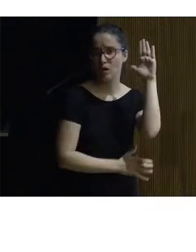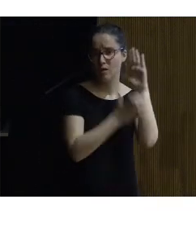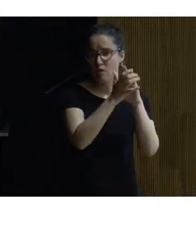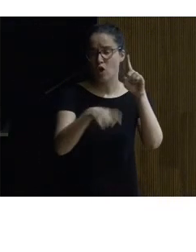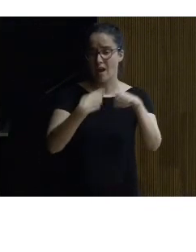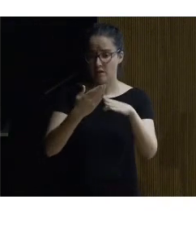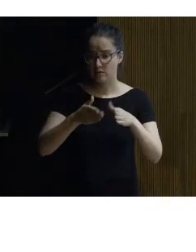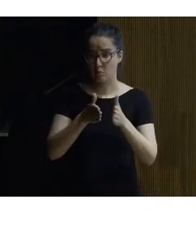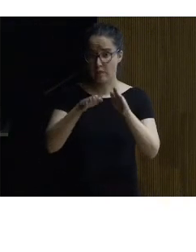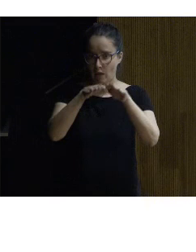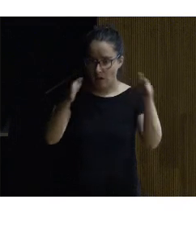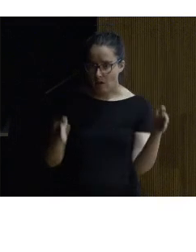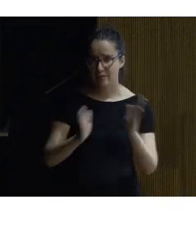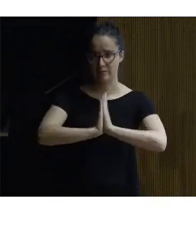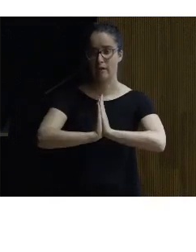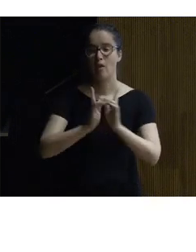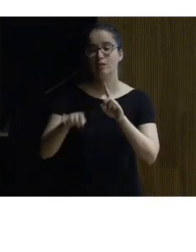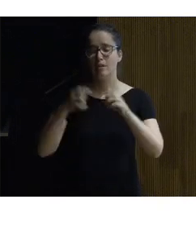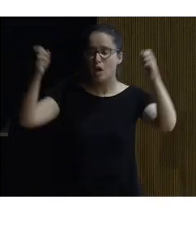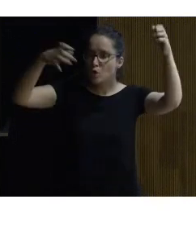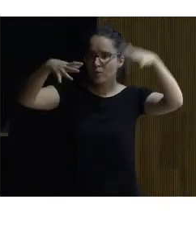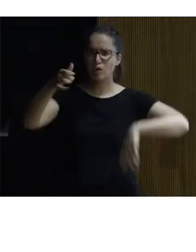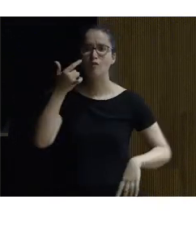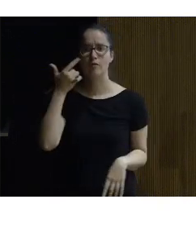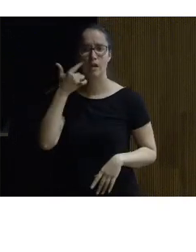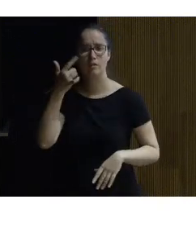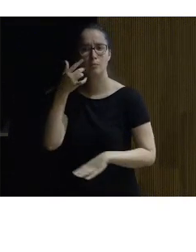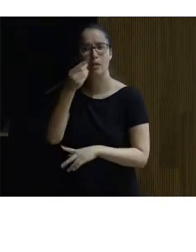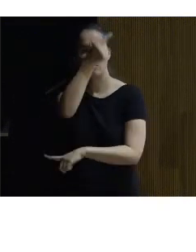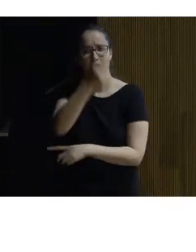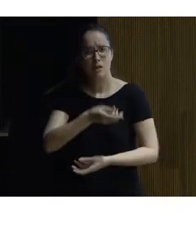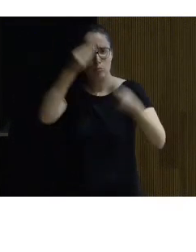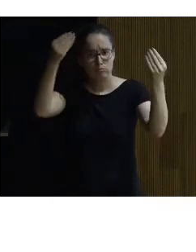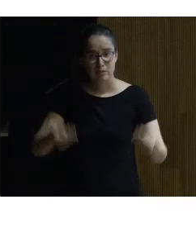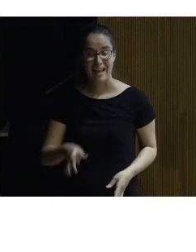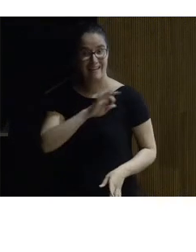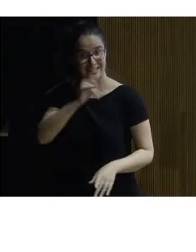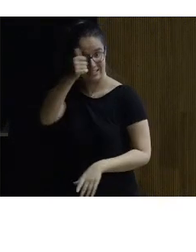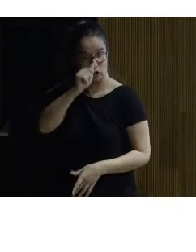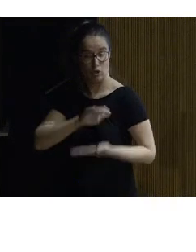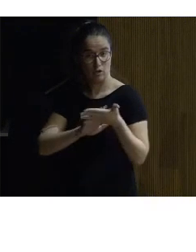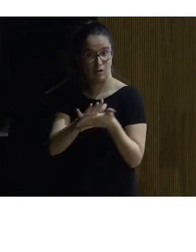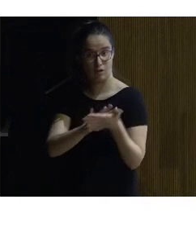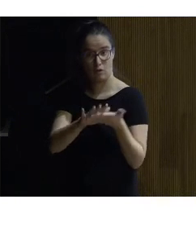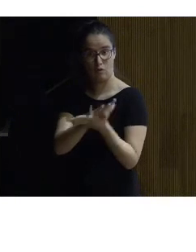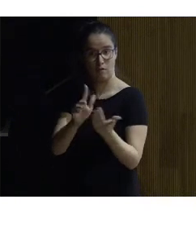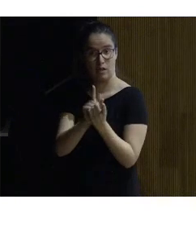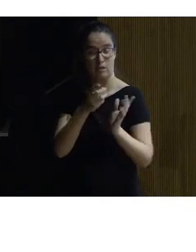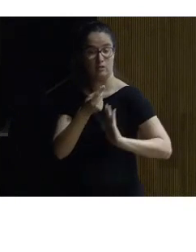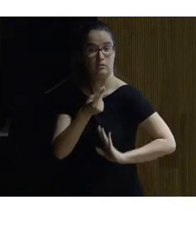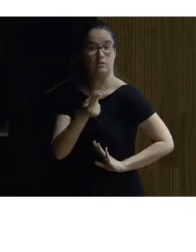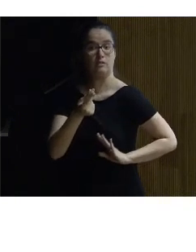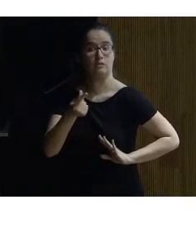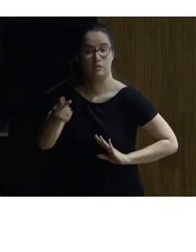altar esta iluminación fíjese que pieza tan bien diseñada y este señor con el que yo hable y que se me escapa